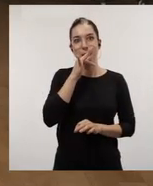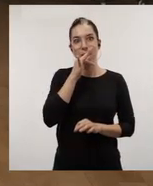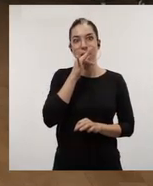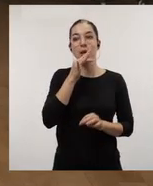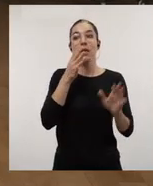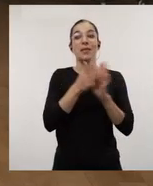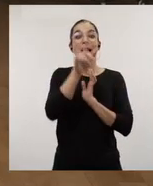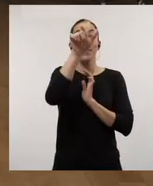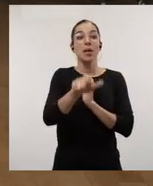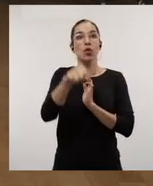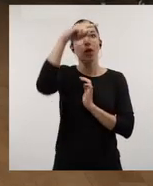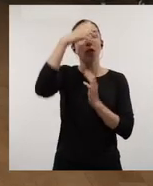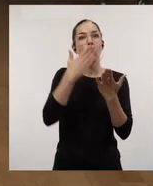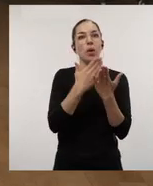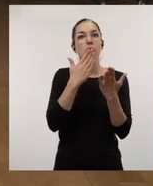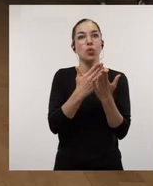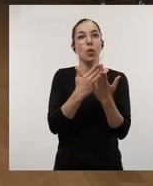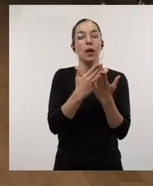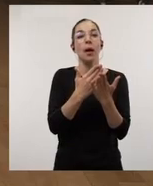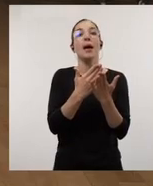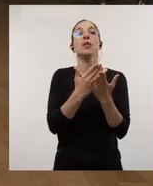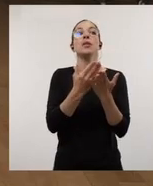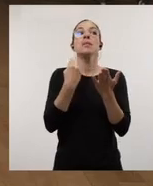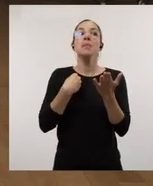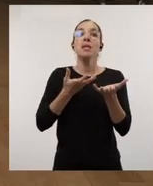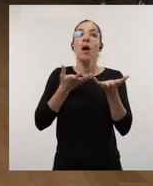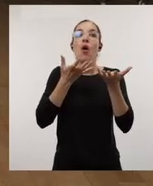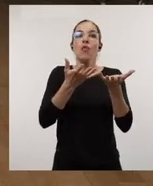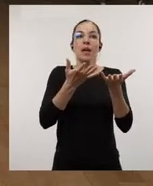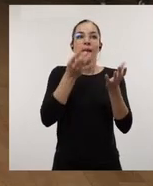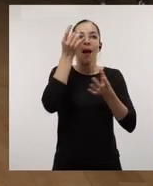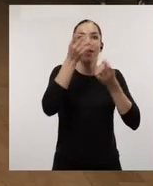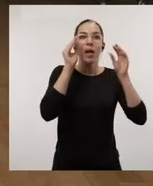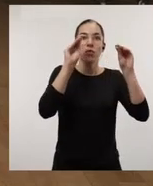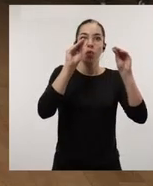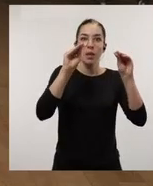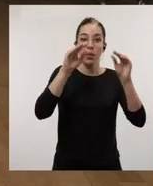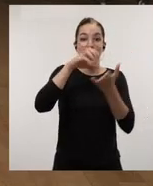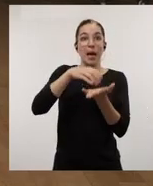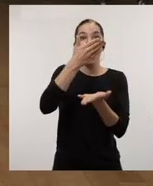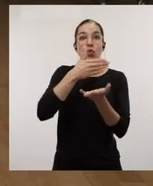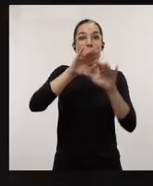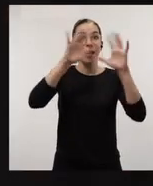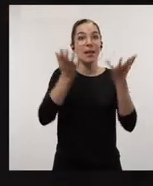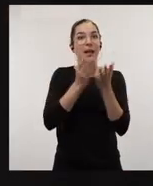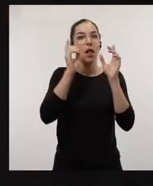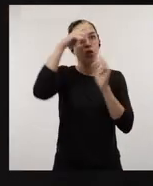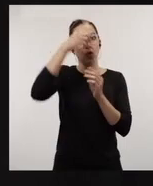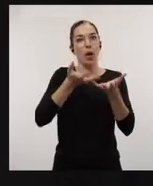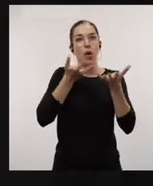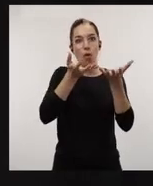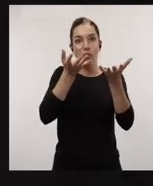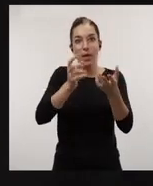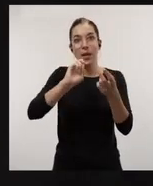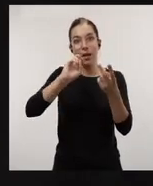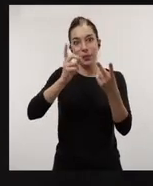doctor, son estudiantes de doctorado y se forman con esa oferta de acciones formativas que ofrece la Escuela Internacional de Doctorado. Luego ya tendríamos el